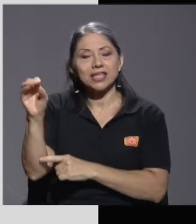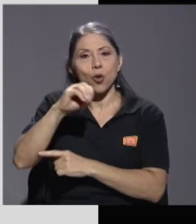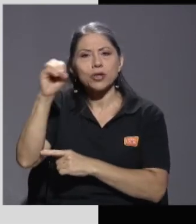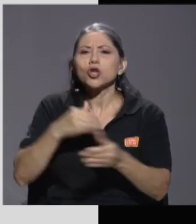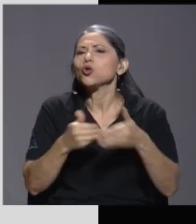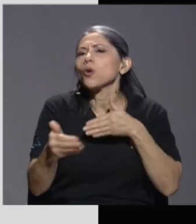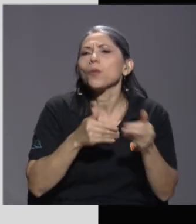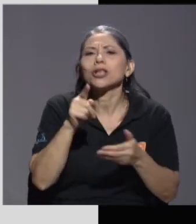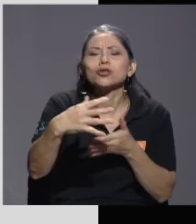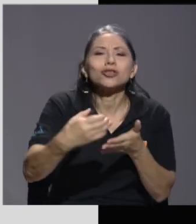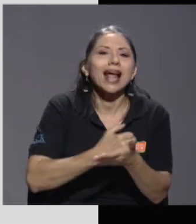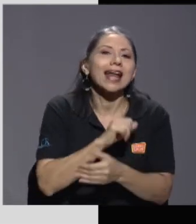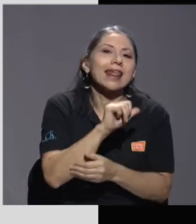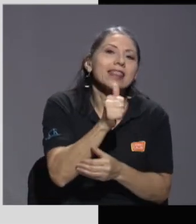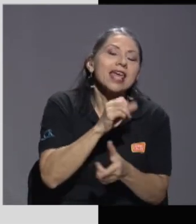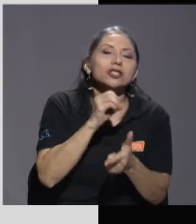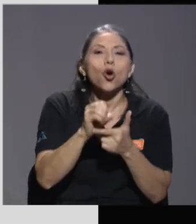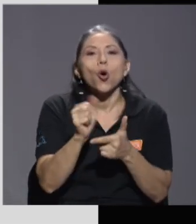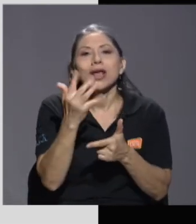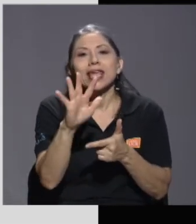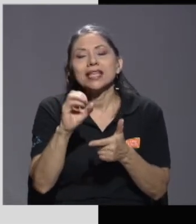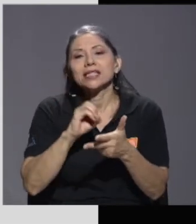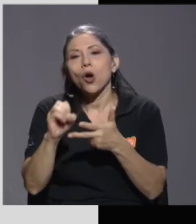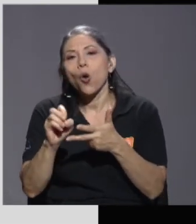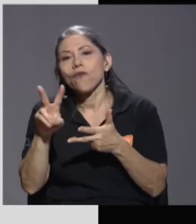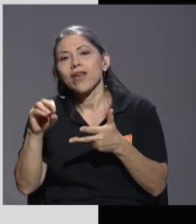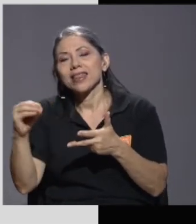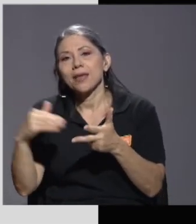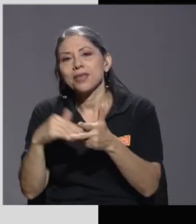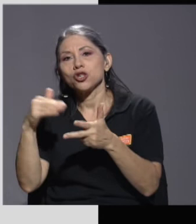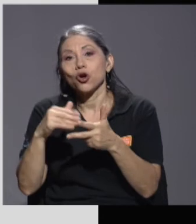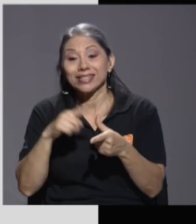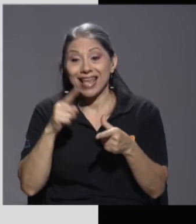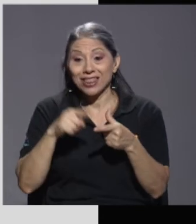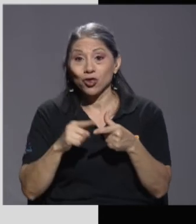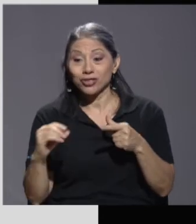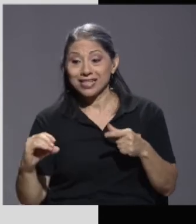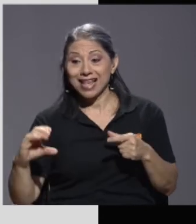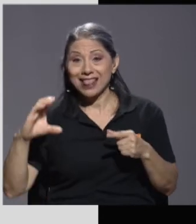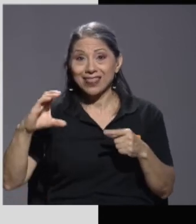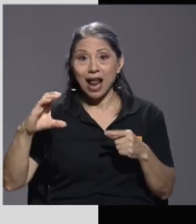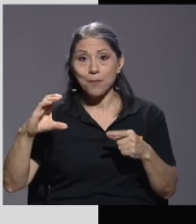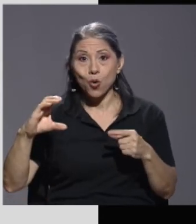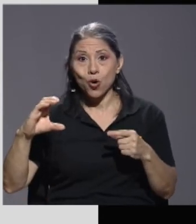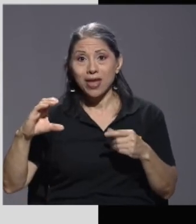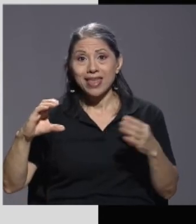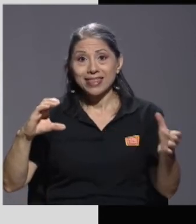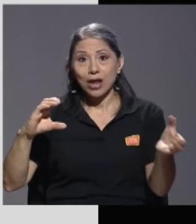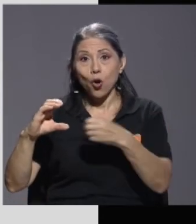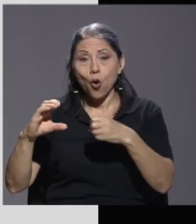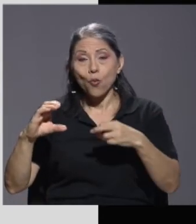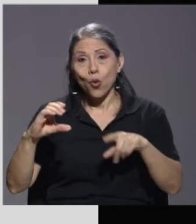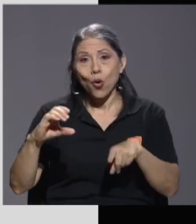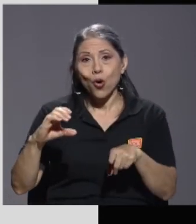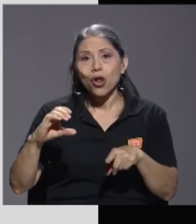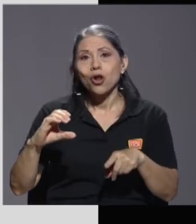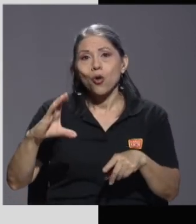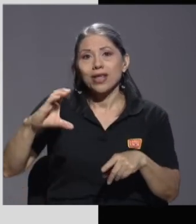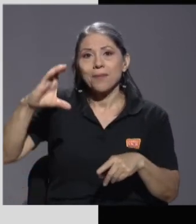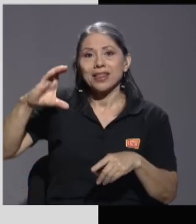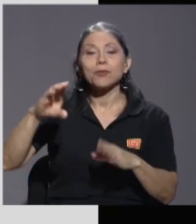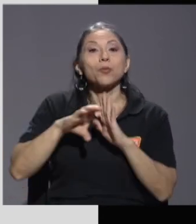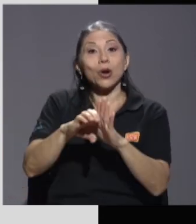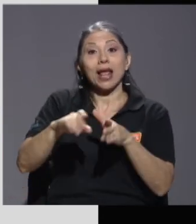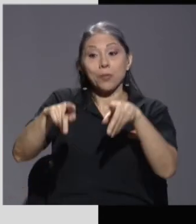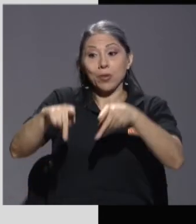usted gane 10, 15 o 20 millones. Ok, entonces el tramo, lo que hicimos fue incrementar los tramos de renta en donde las personas, por ejemplo, si tienen un ingreso